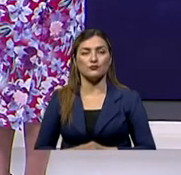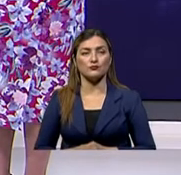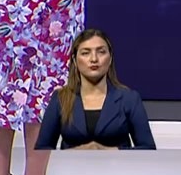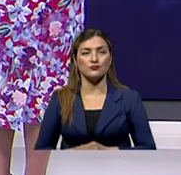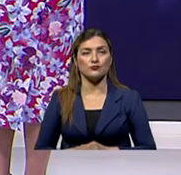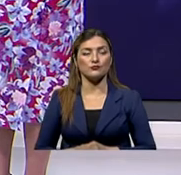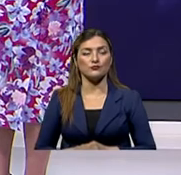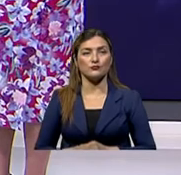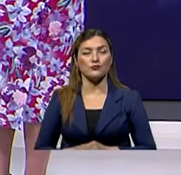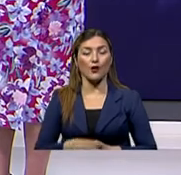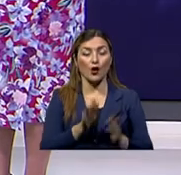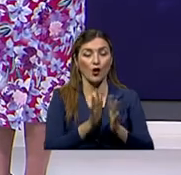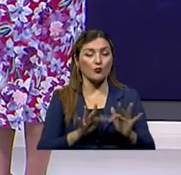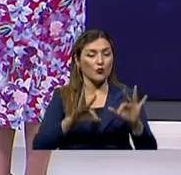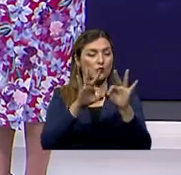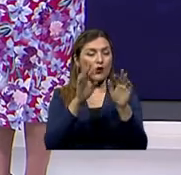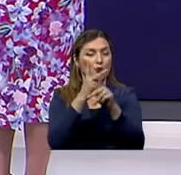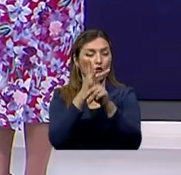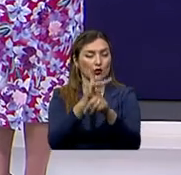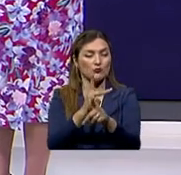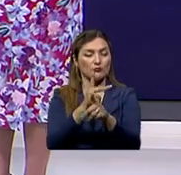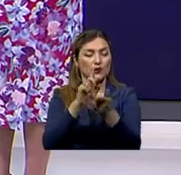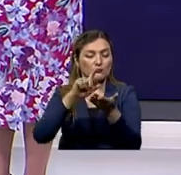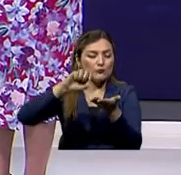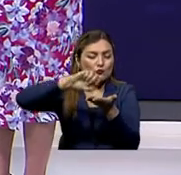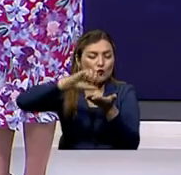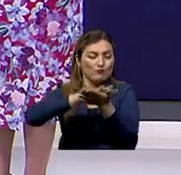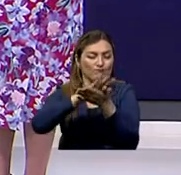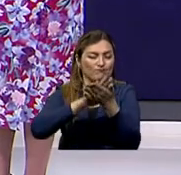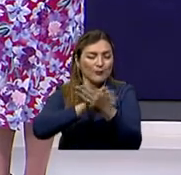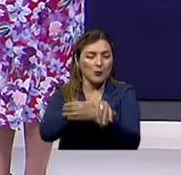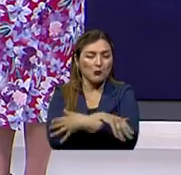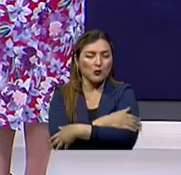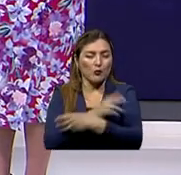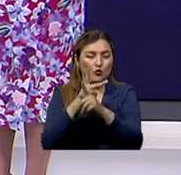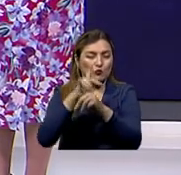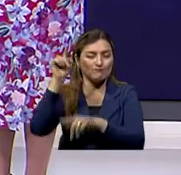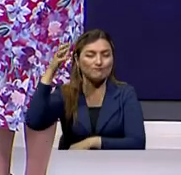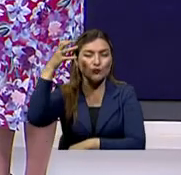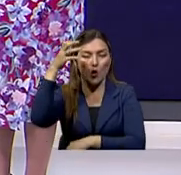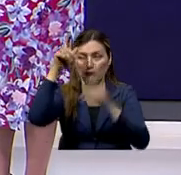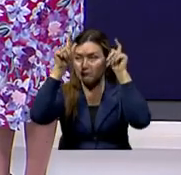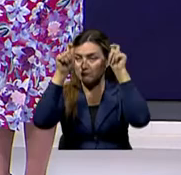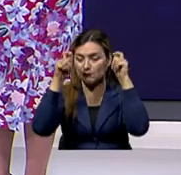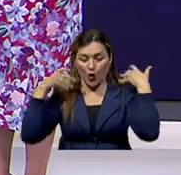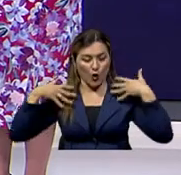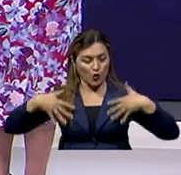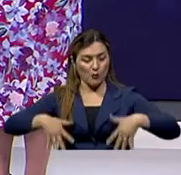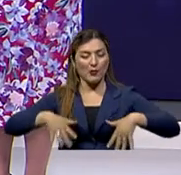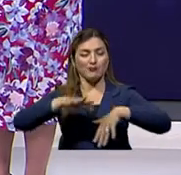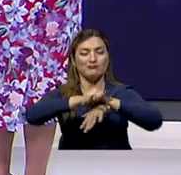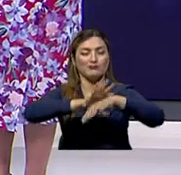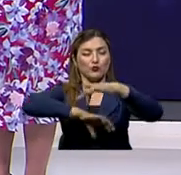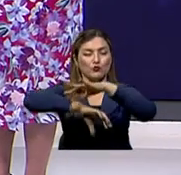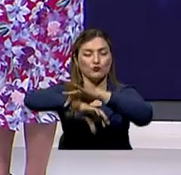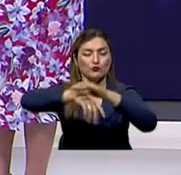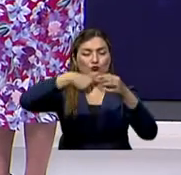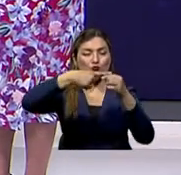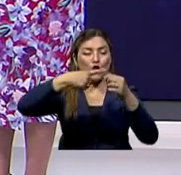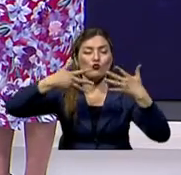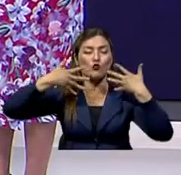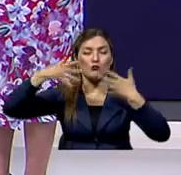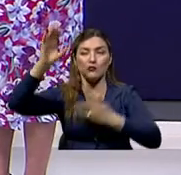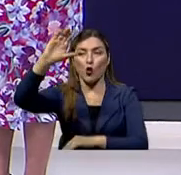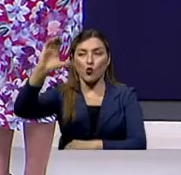Miren ustedes qué importante es la protección con el gorrito, con la ropa o con el protector solar. Tanto en Quito, en Guayaquil,